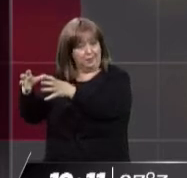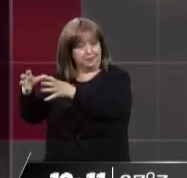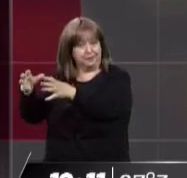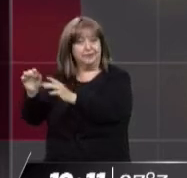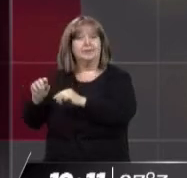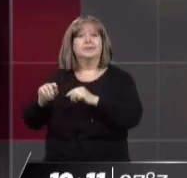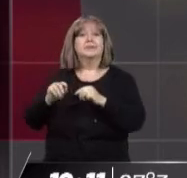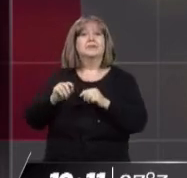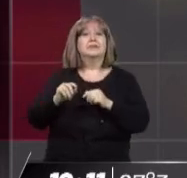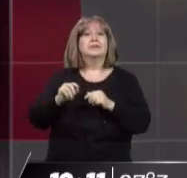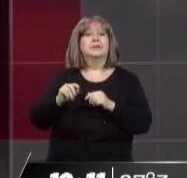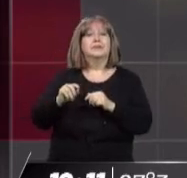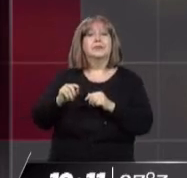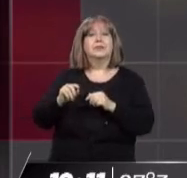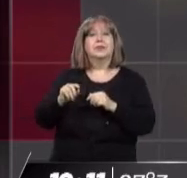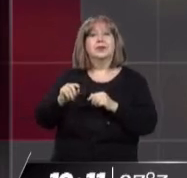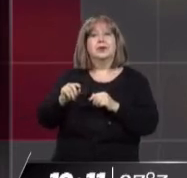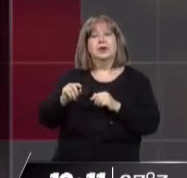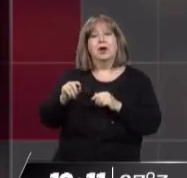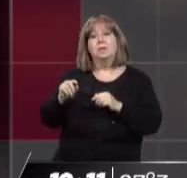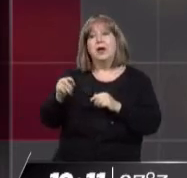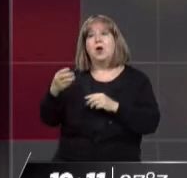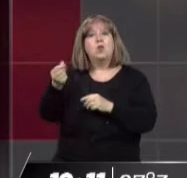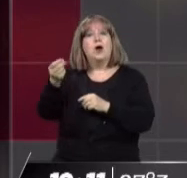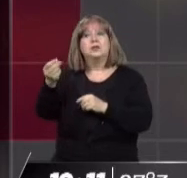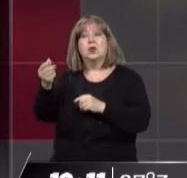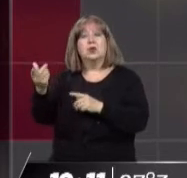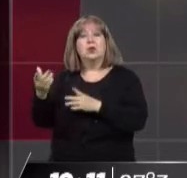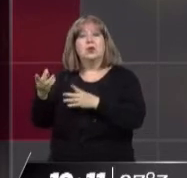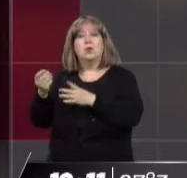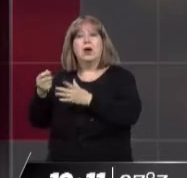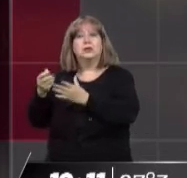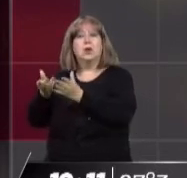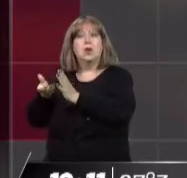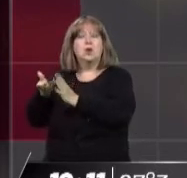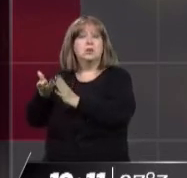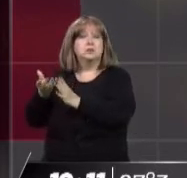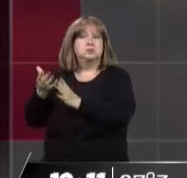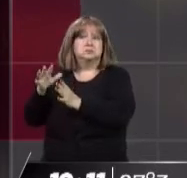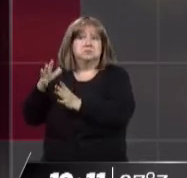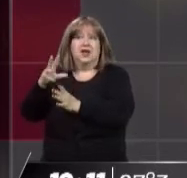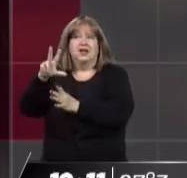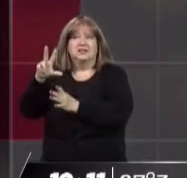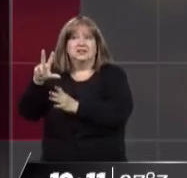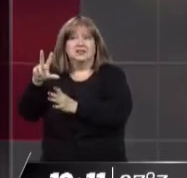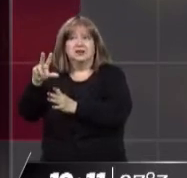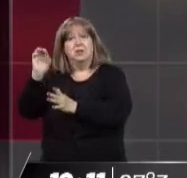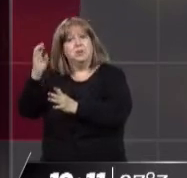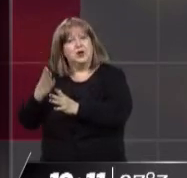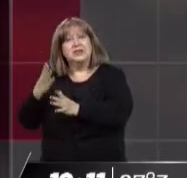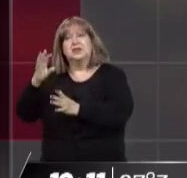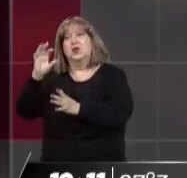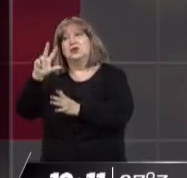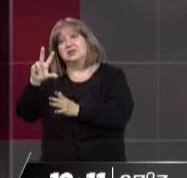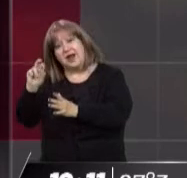resolución por la provincia. Pero puede ser de cuánto, no se sabe todavía. Las distribuidoras han planteado que tienen un desfase de entre el 30 y el 34%.